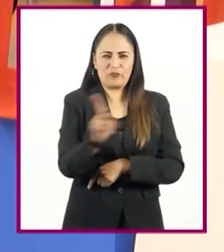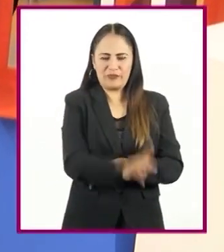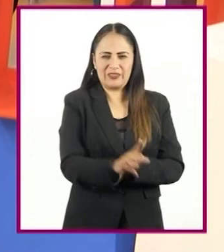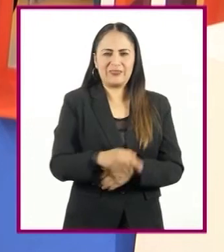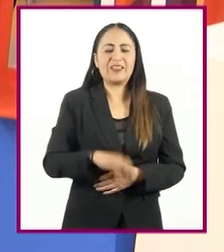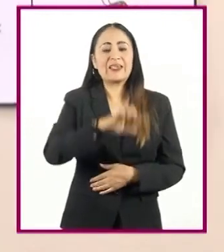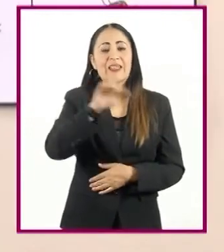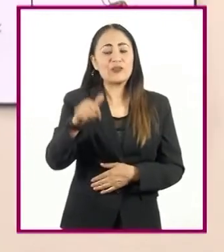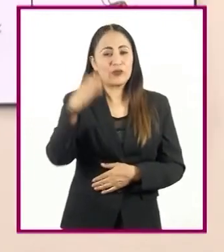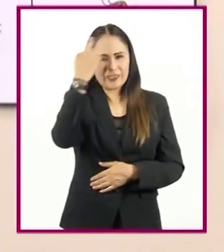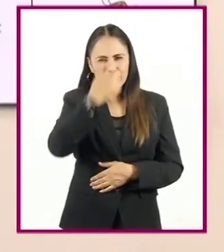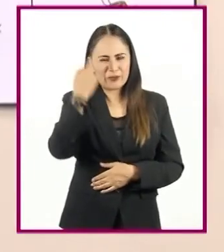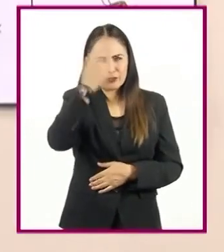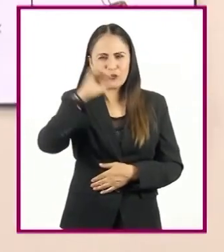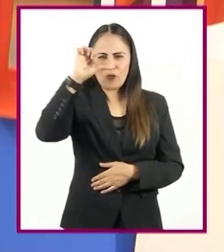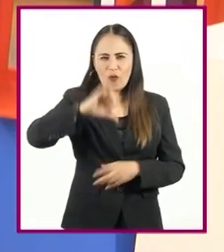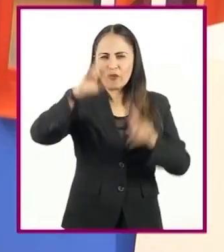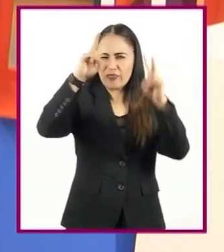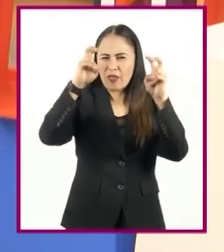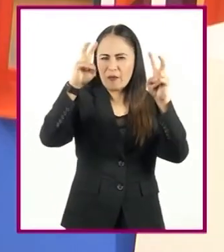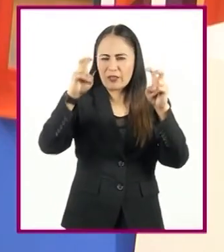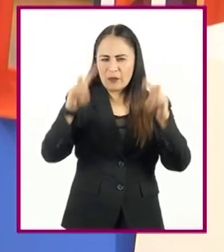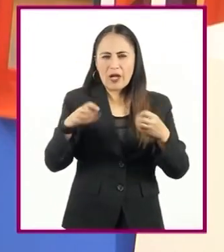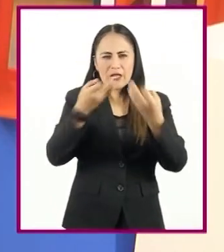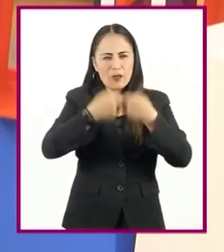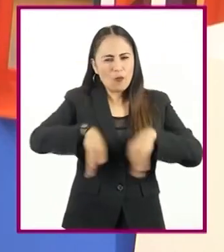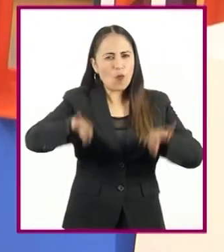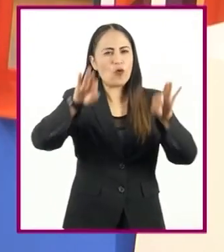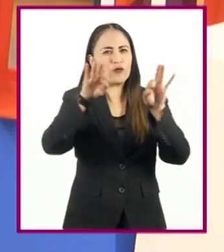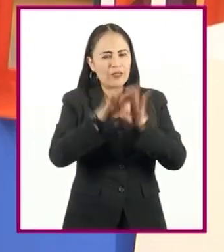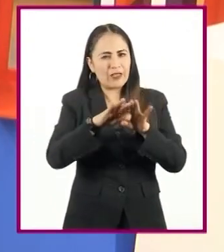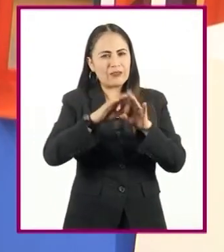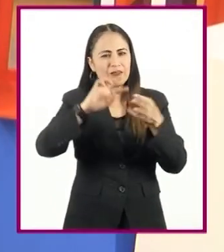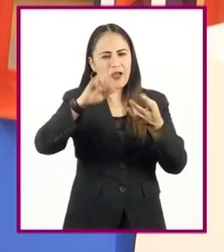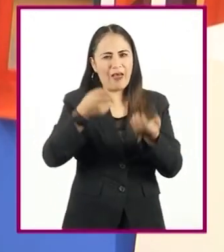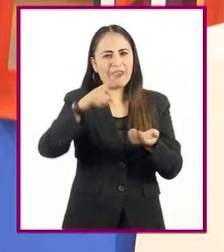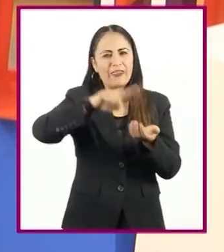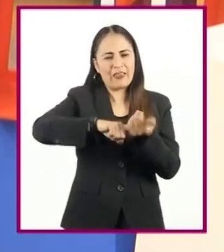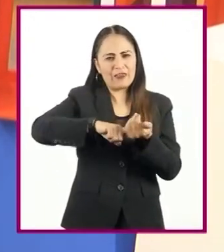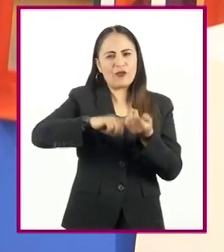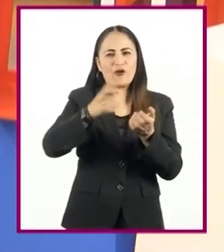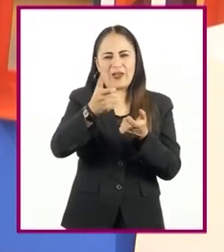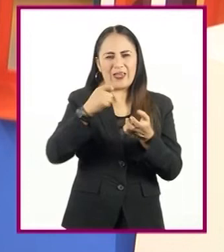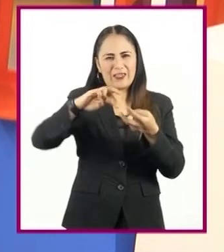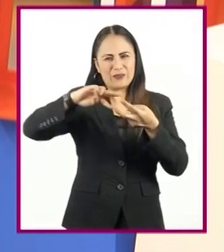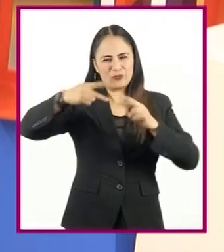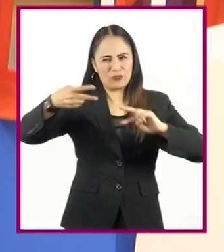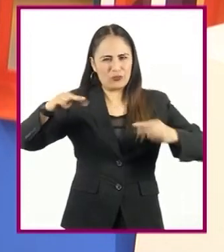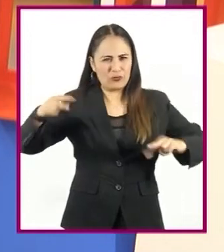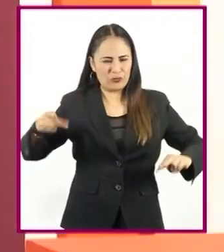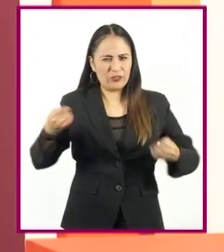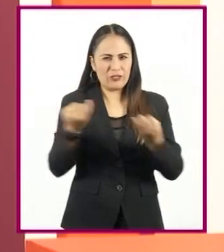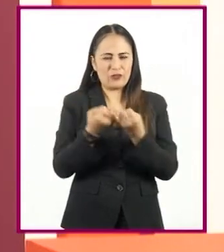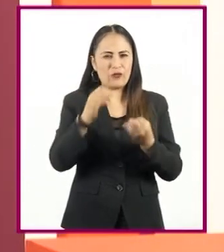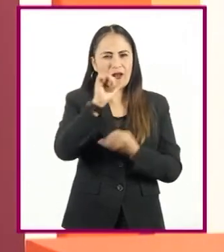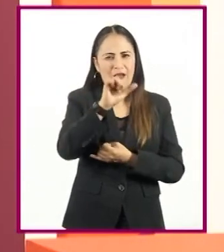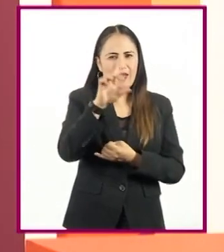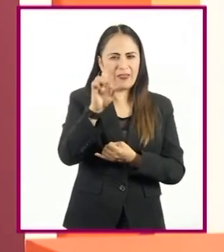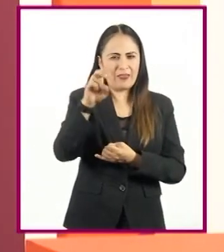revisión que hemos hecho sobre la importancia de la función de los cromosomas del ADN y de los genes